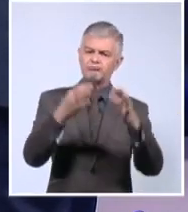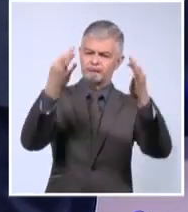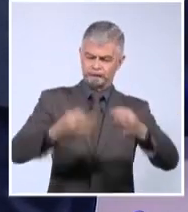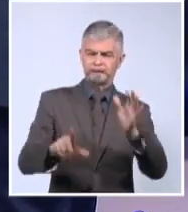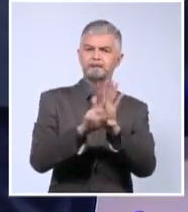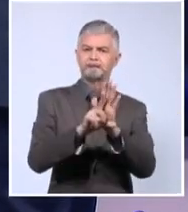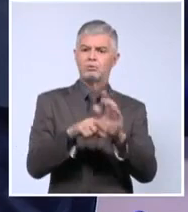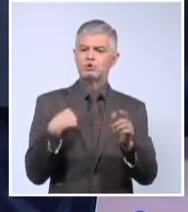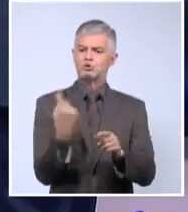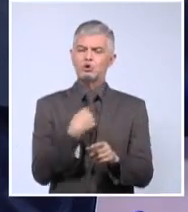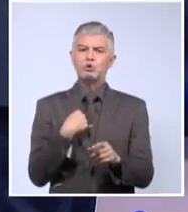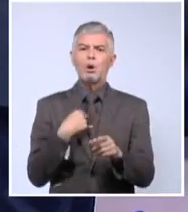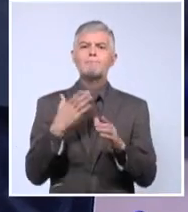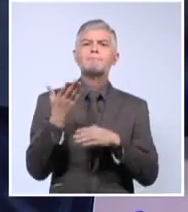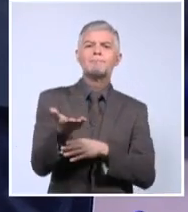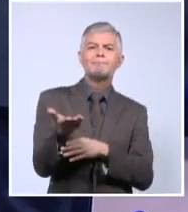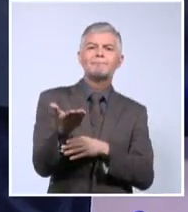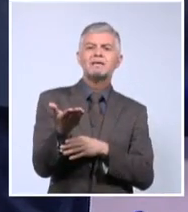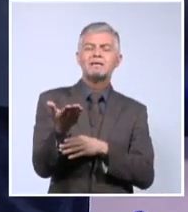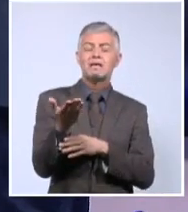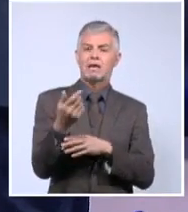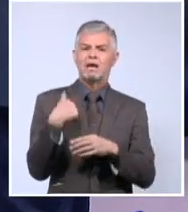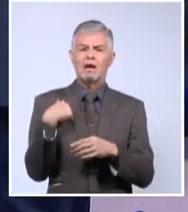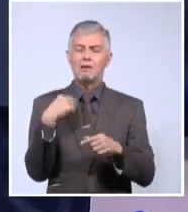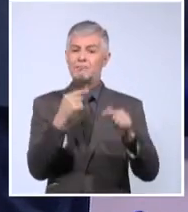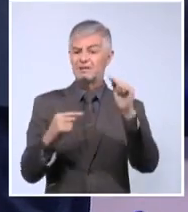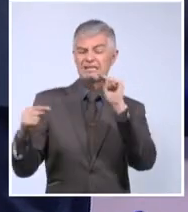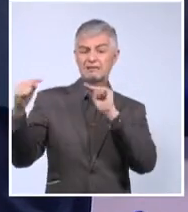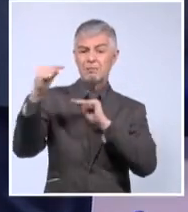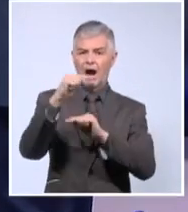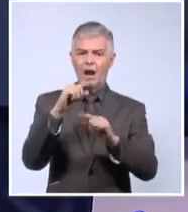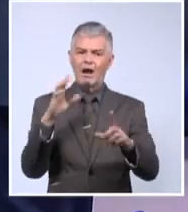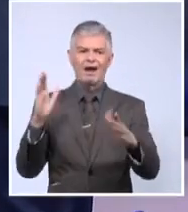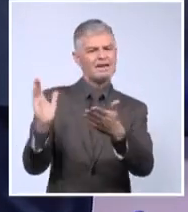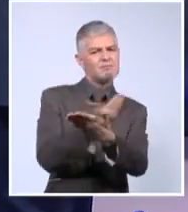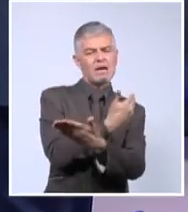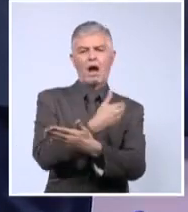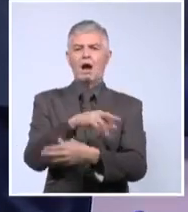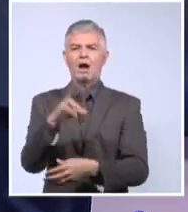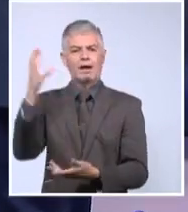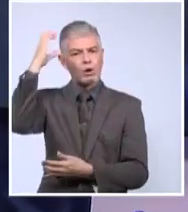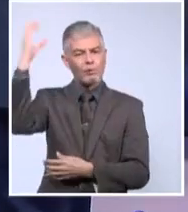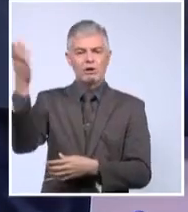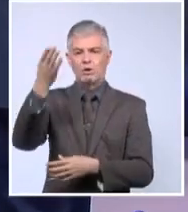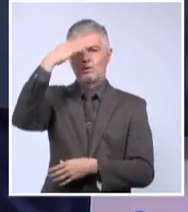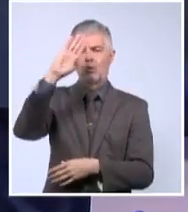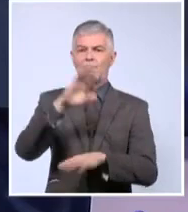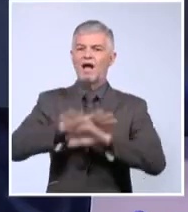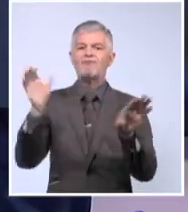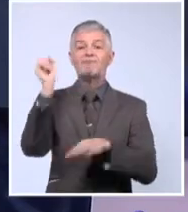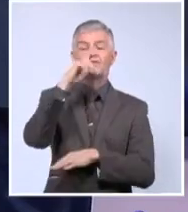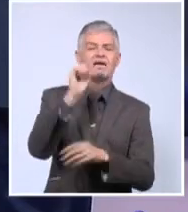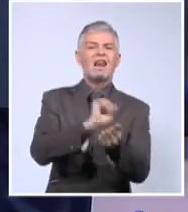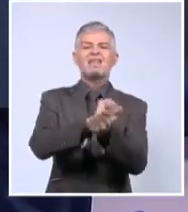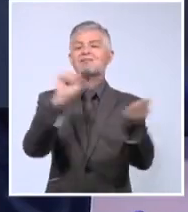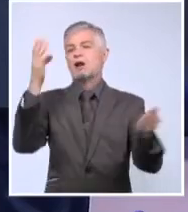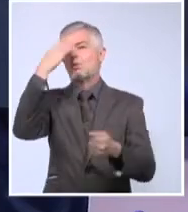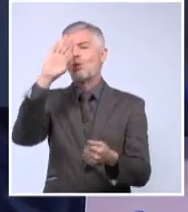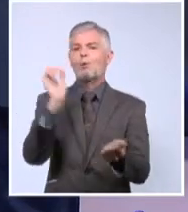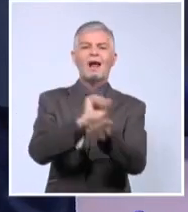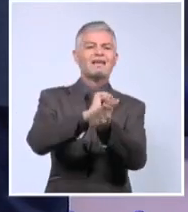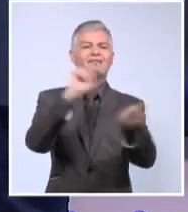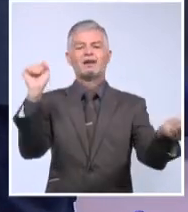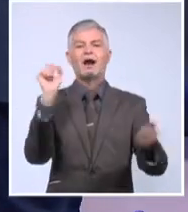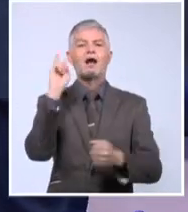intervención internacional encabezada por Estados Unidos para derribar a ese reino y ponerle fin. Sería la forma de liberar a Cuba, liberar a Venezuela, liberar